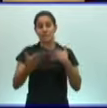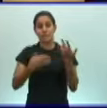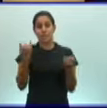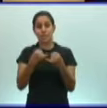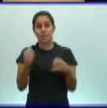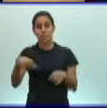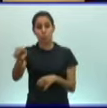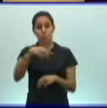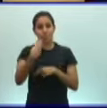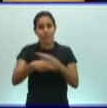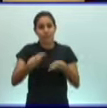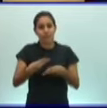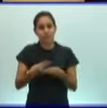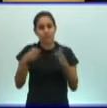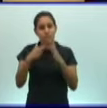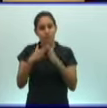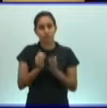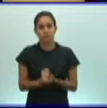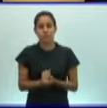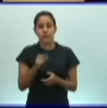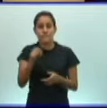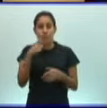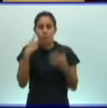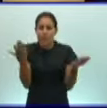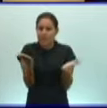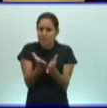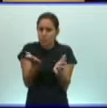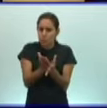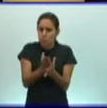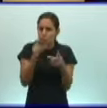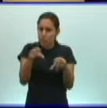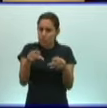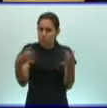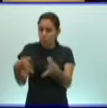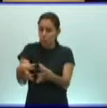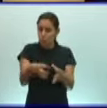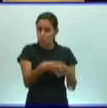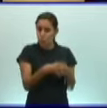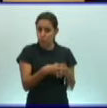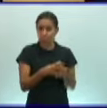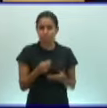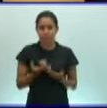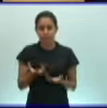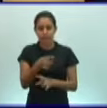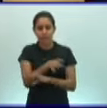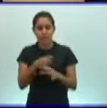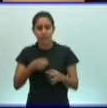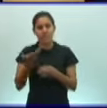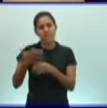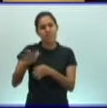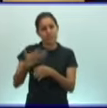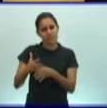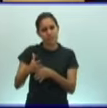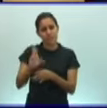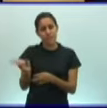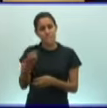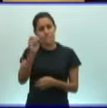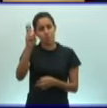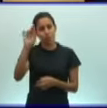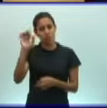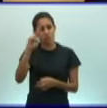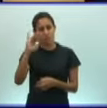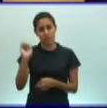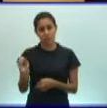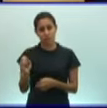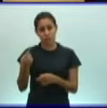vamos a ver a partir del estudio de estos grupos, de los platermintos y los nematermintos, a diferencia de los poríferos y los selenterados,